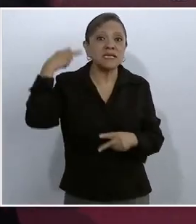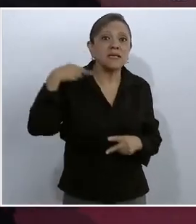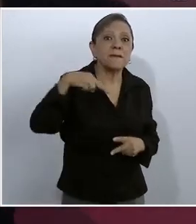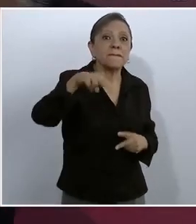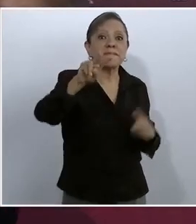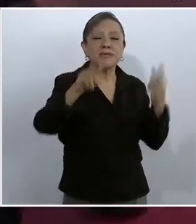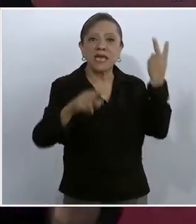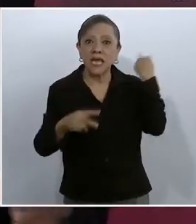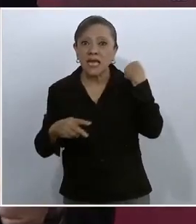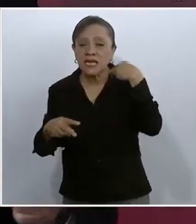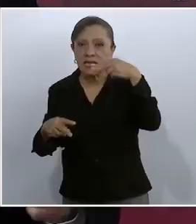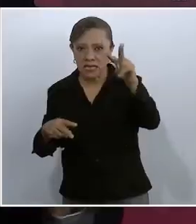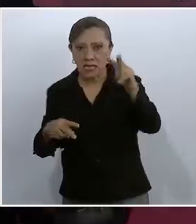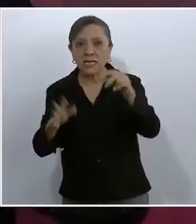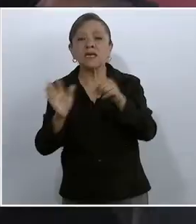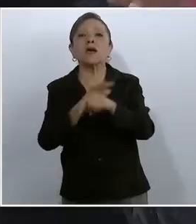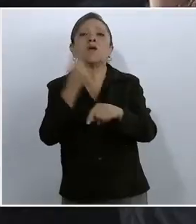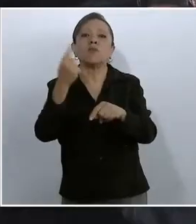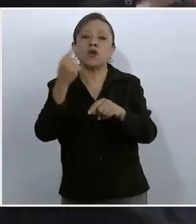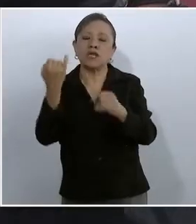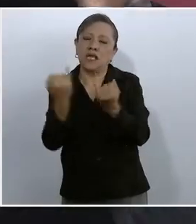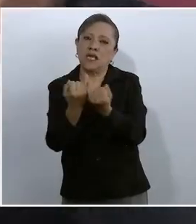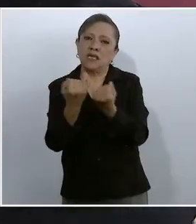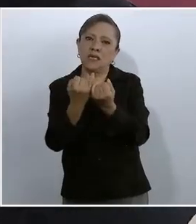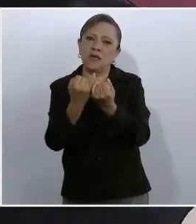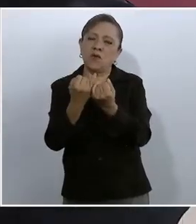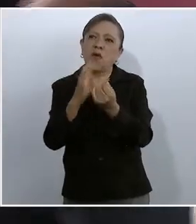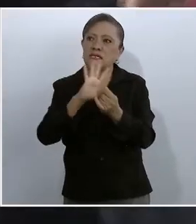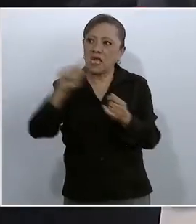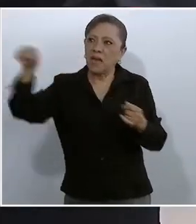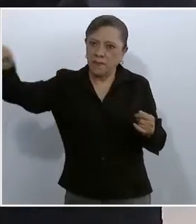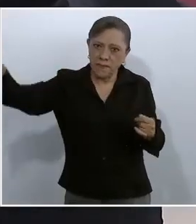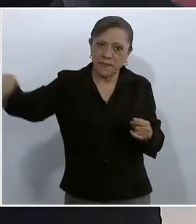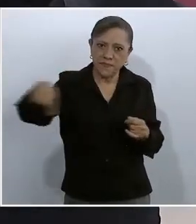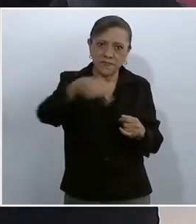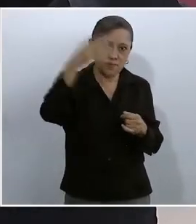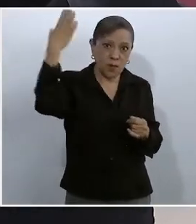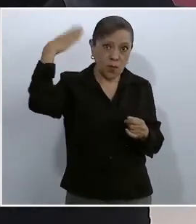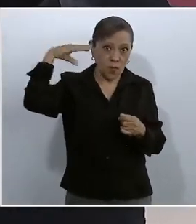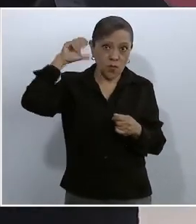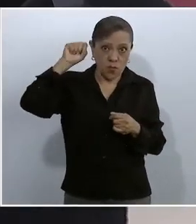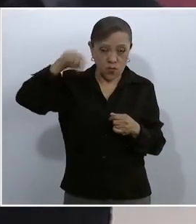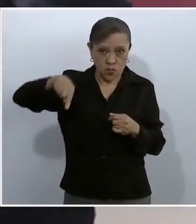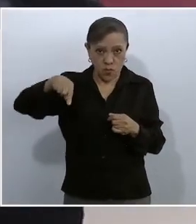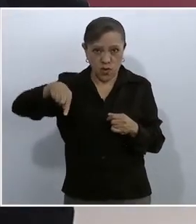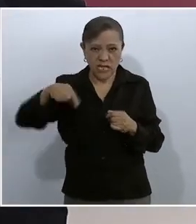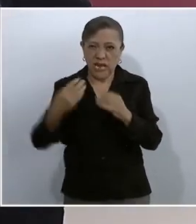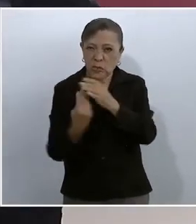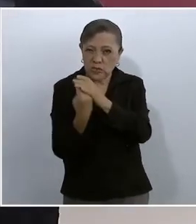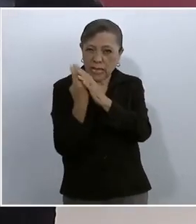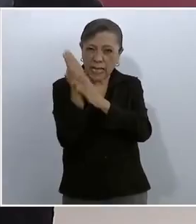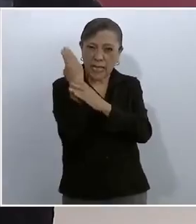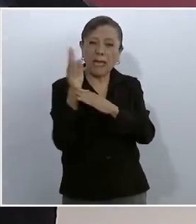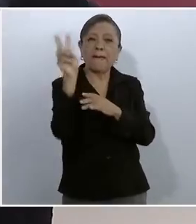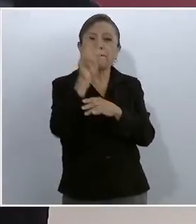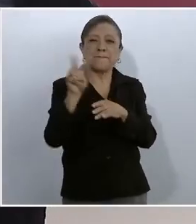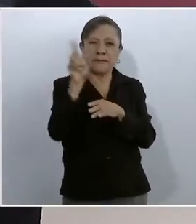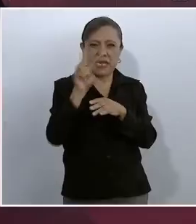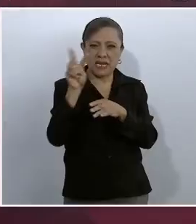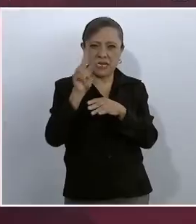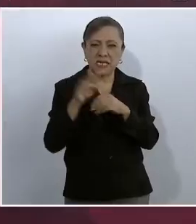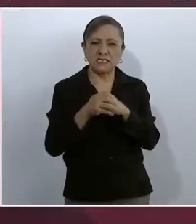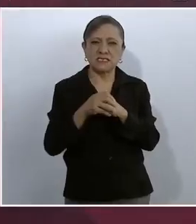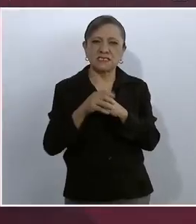fue un circuito, pasé por aquí temprano el viernes, después de